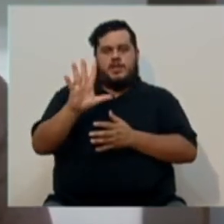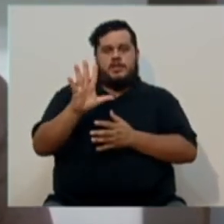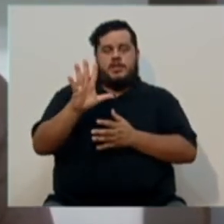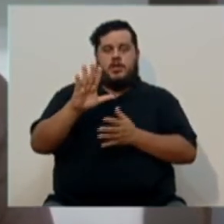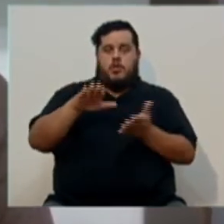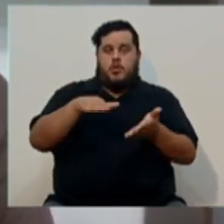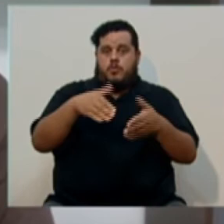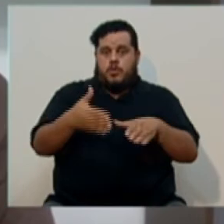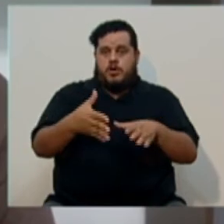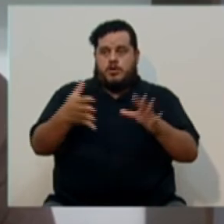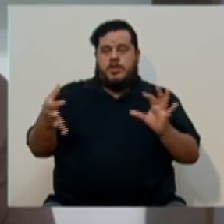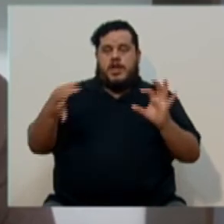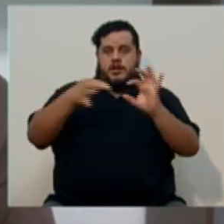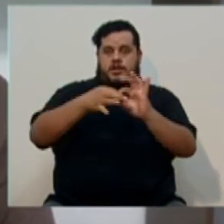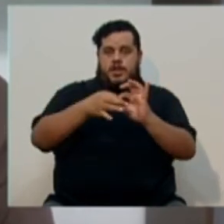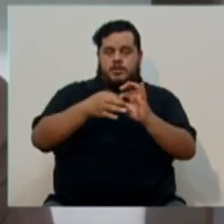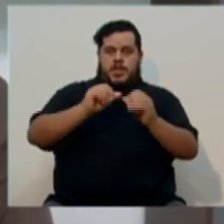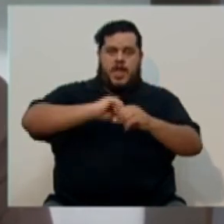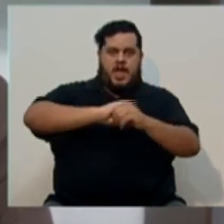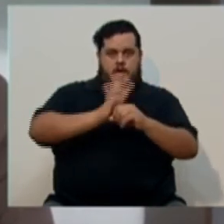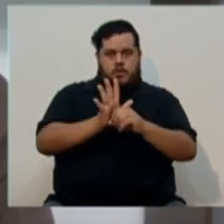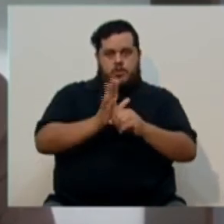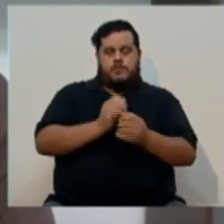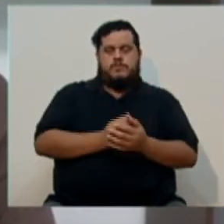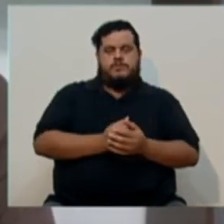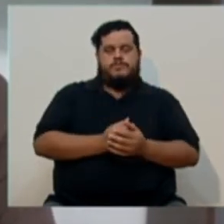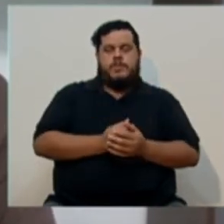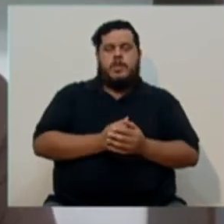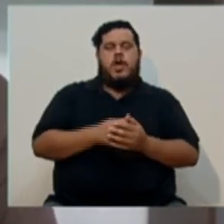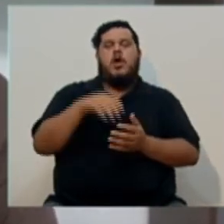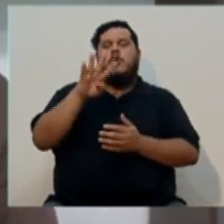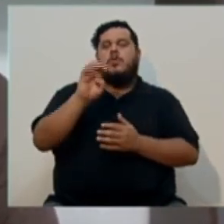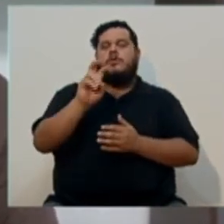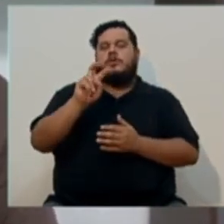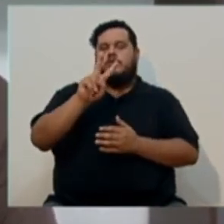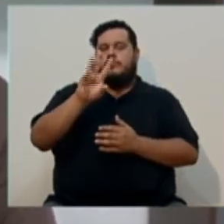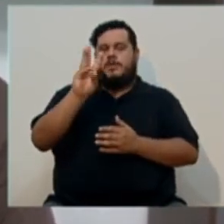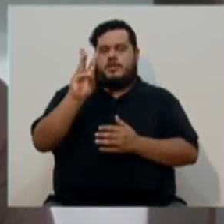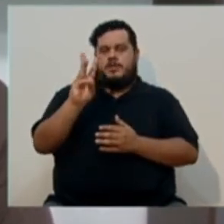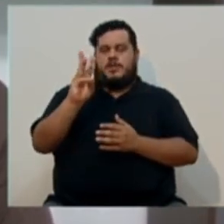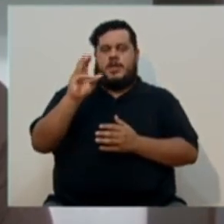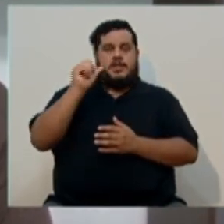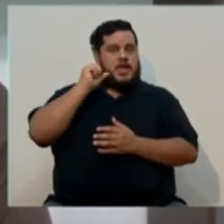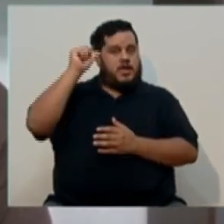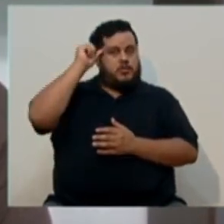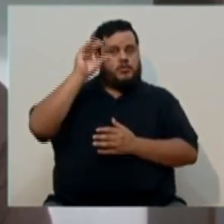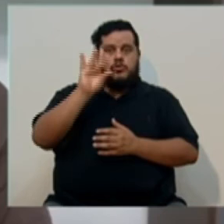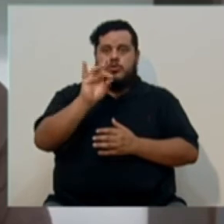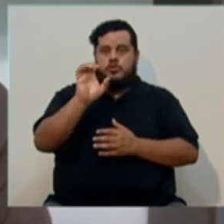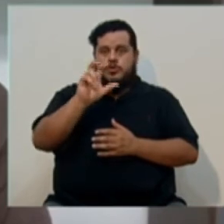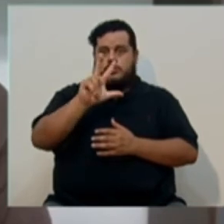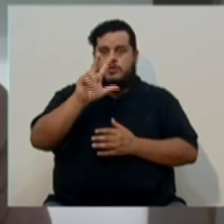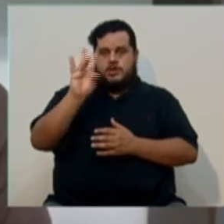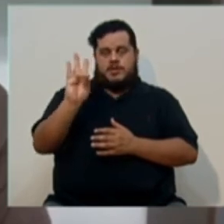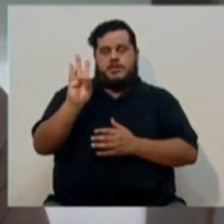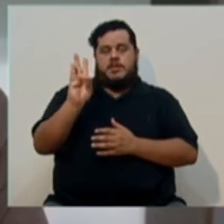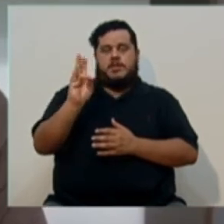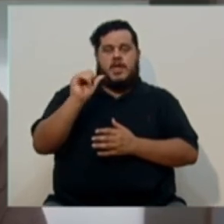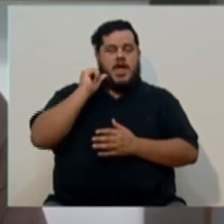decesos asociados a COVID-19, 426 adultos, 837